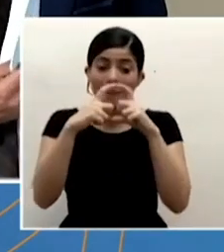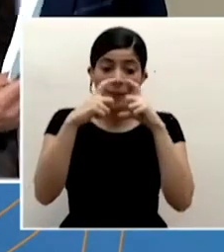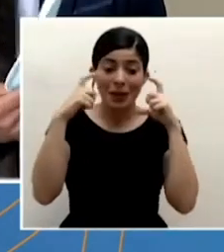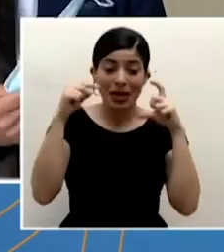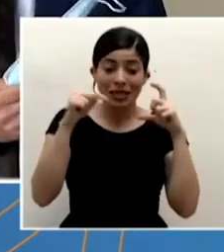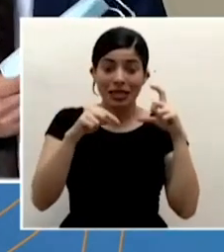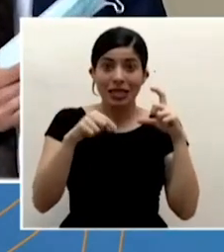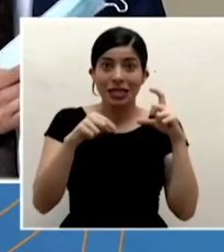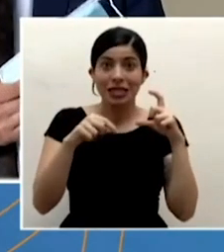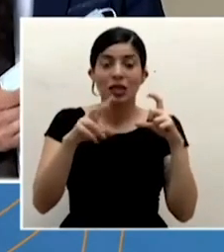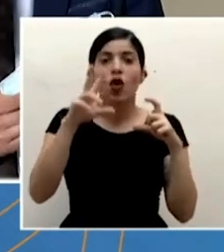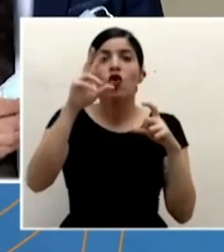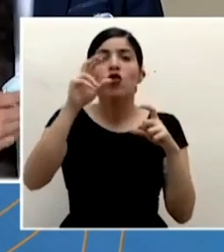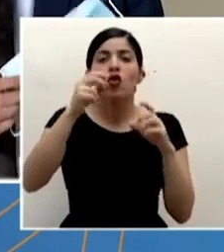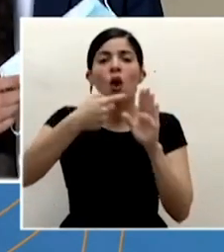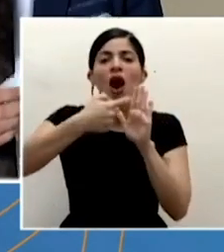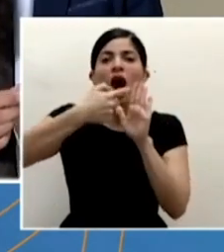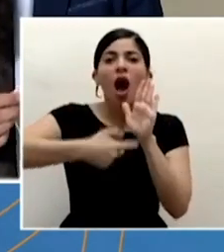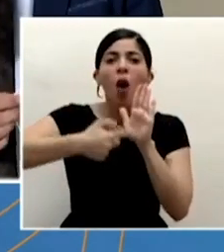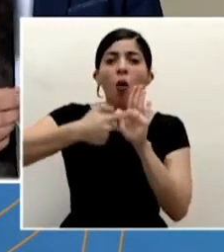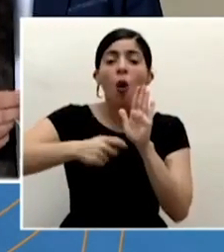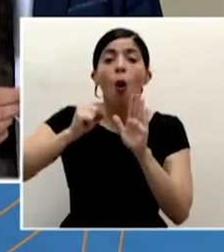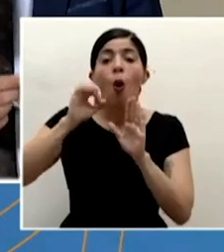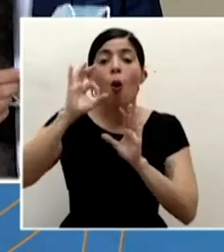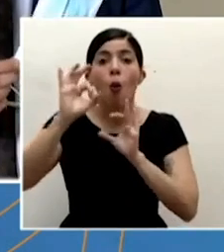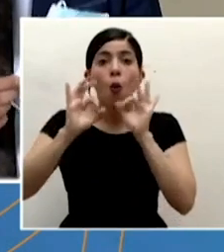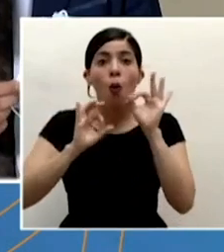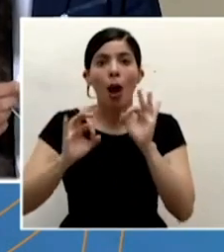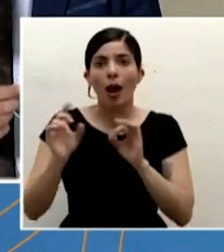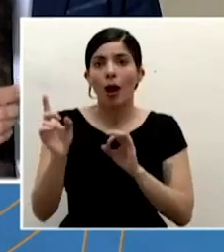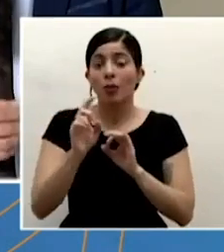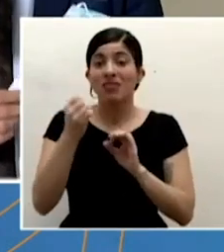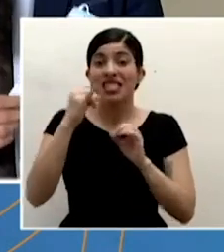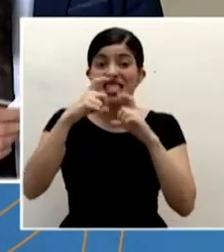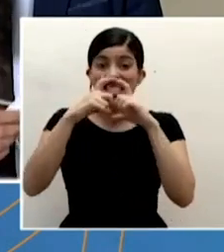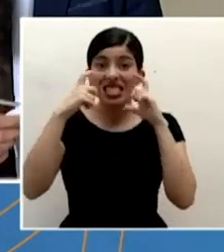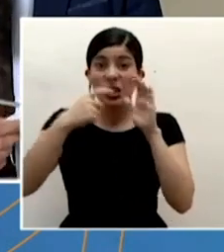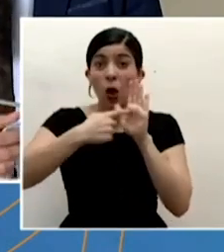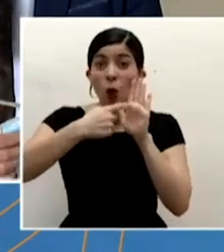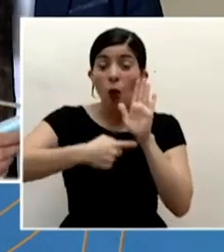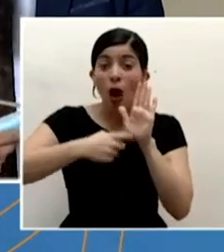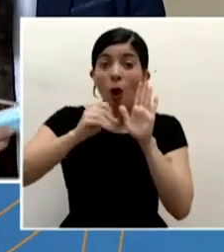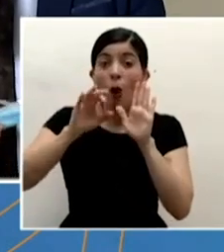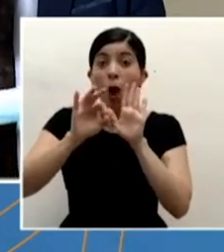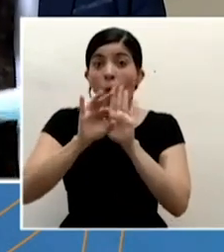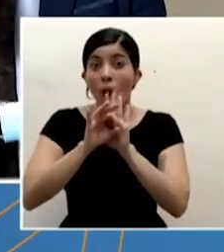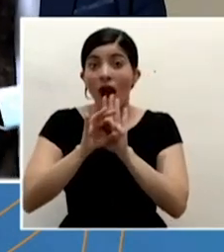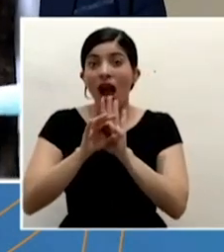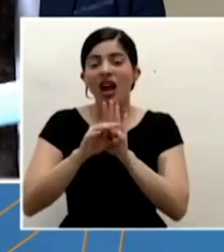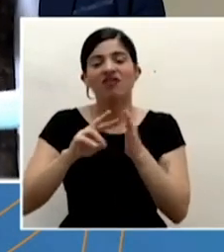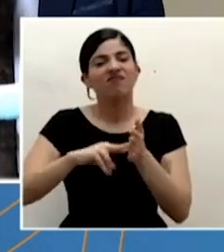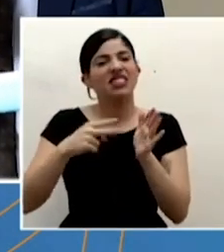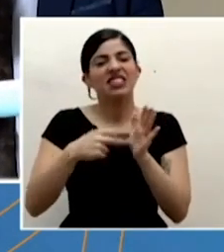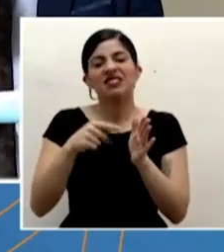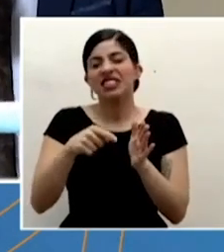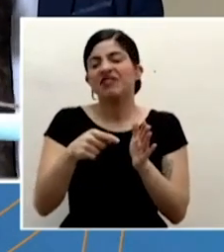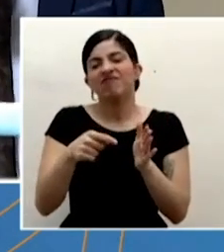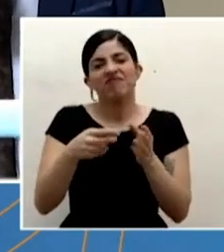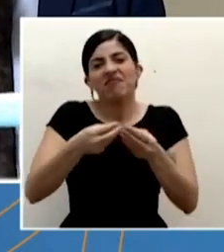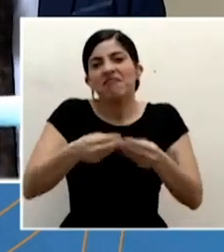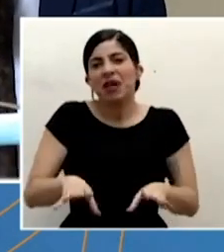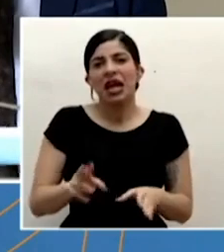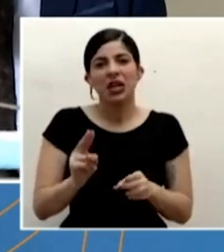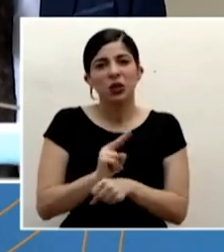venga con rasguños o con agujeros en el momento que tenga algún rasguño o algún agujero pues ya pierde mucho su